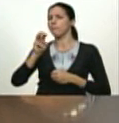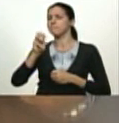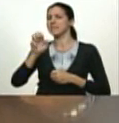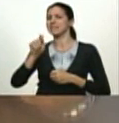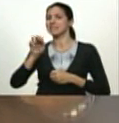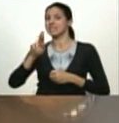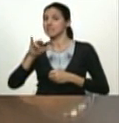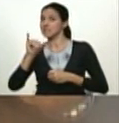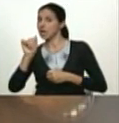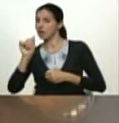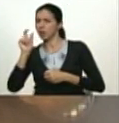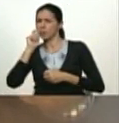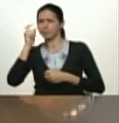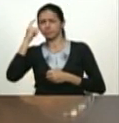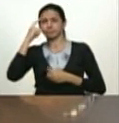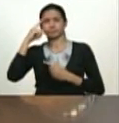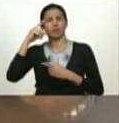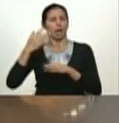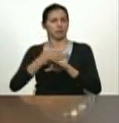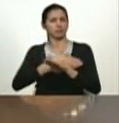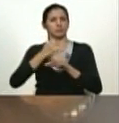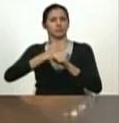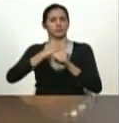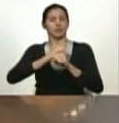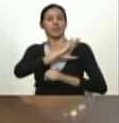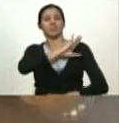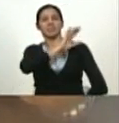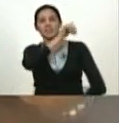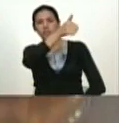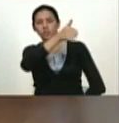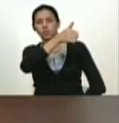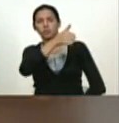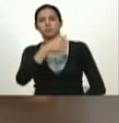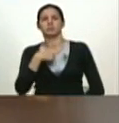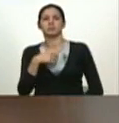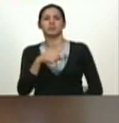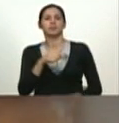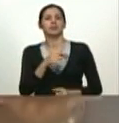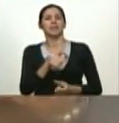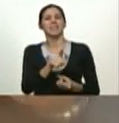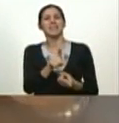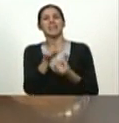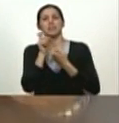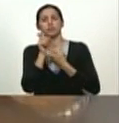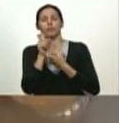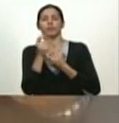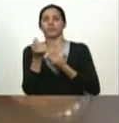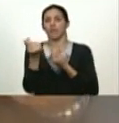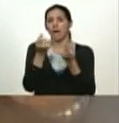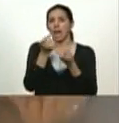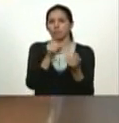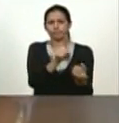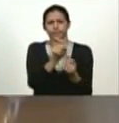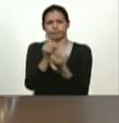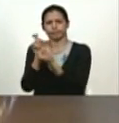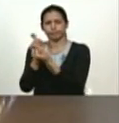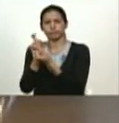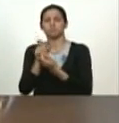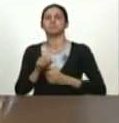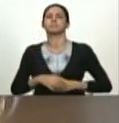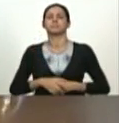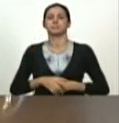se ha desempeñado como director de ingresos fiscales conoce muy bien el estado venezolano y